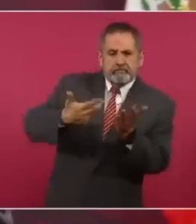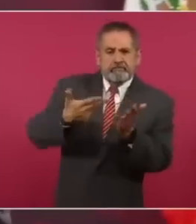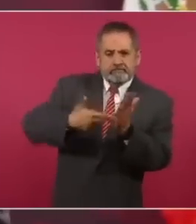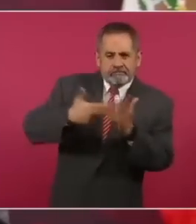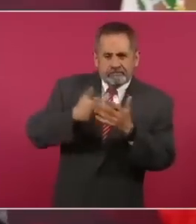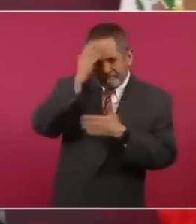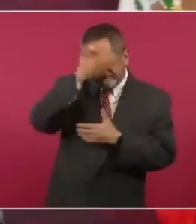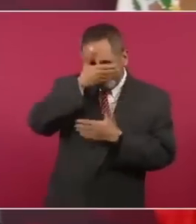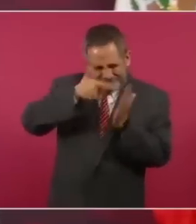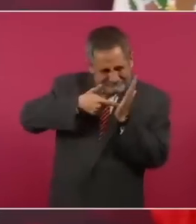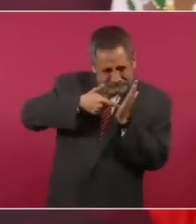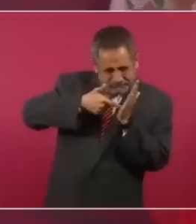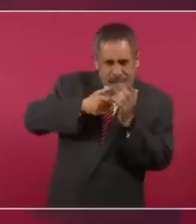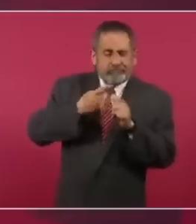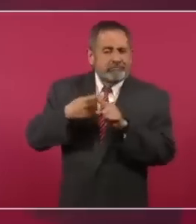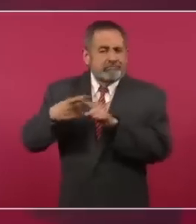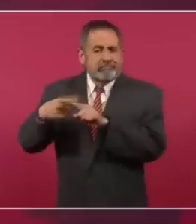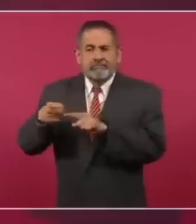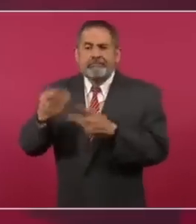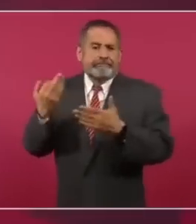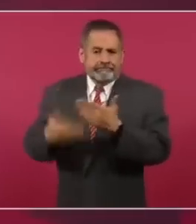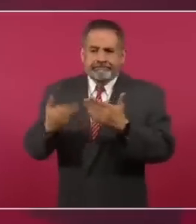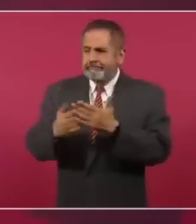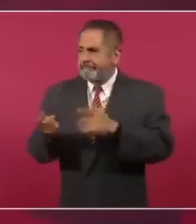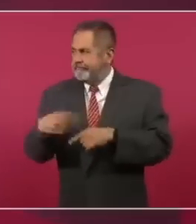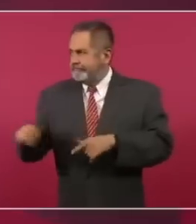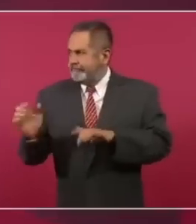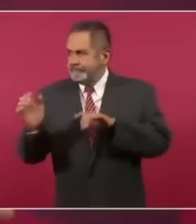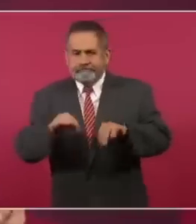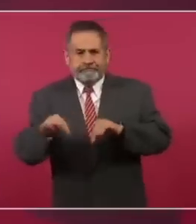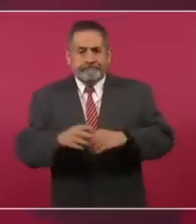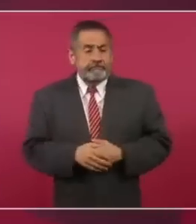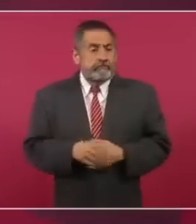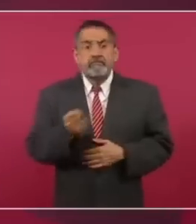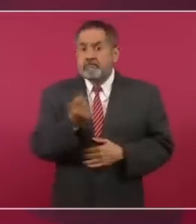incluso ya ingenieros